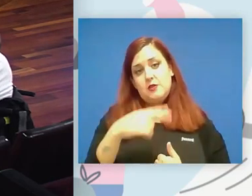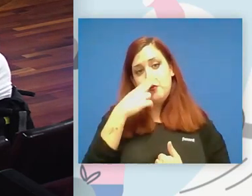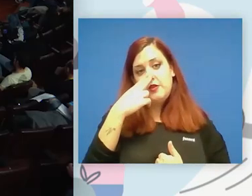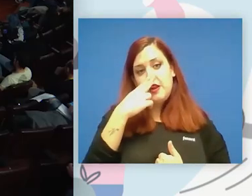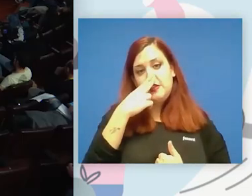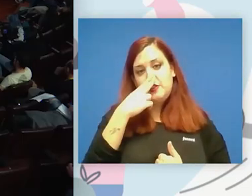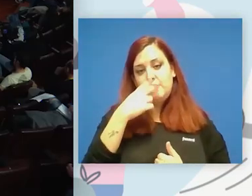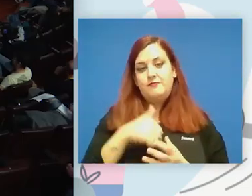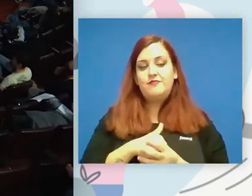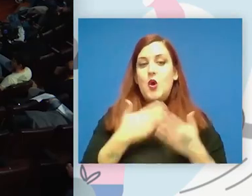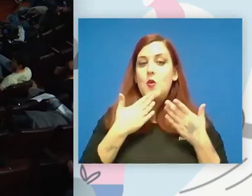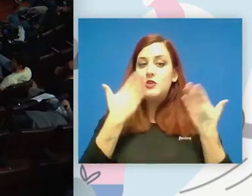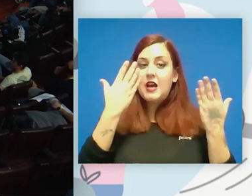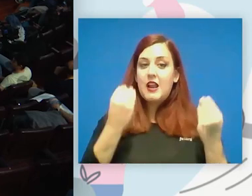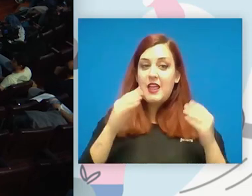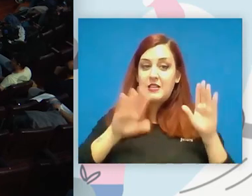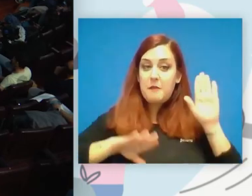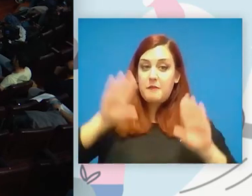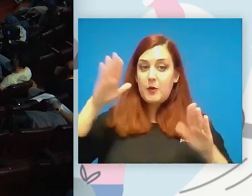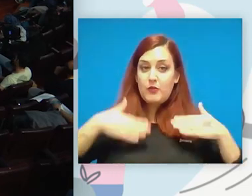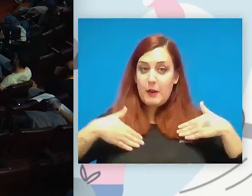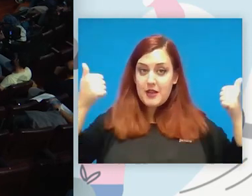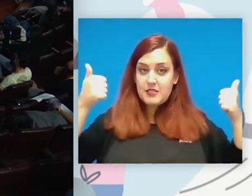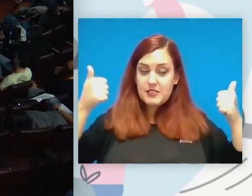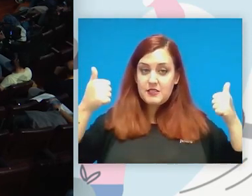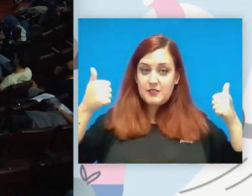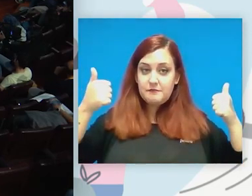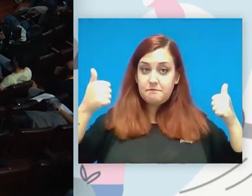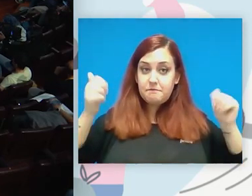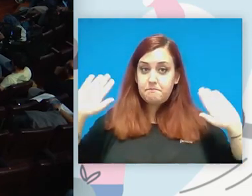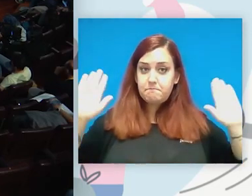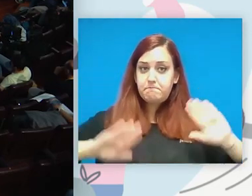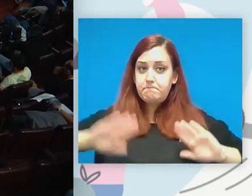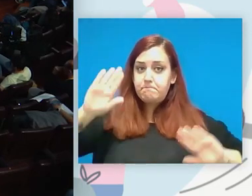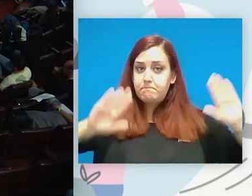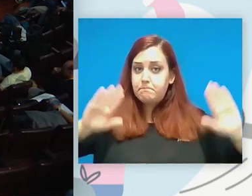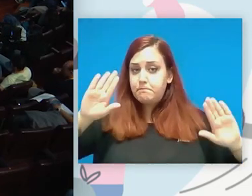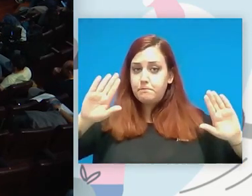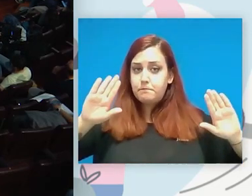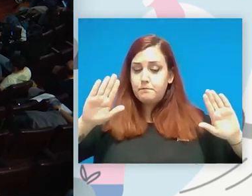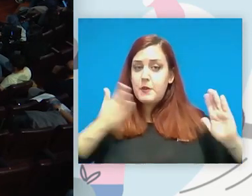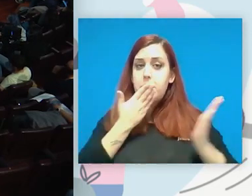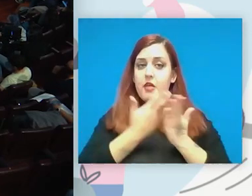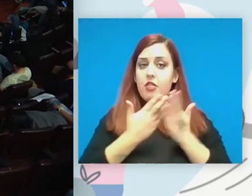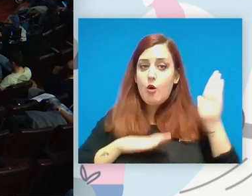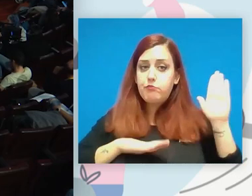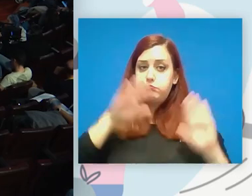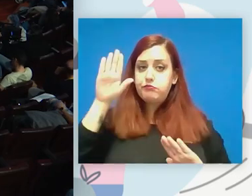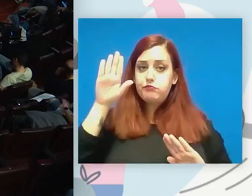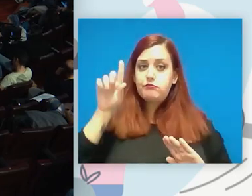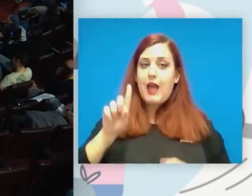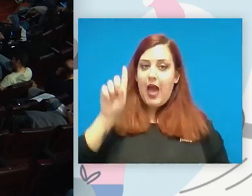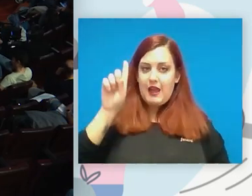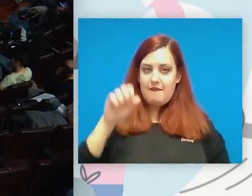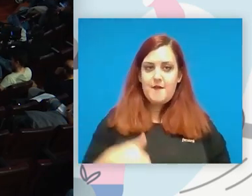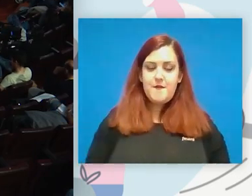muchas gracias alguna pregunta más para seguir o no sé si había alguna pregunta pedida allí arriba